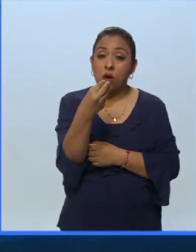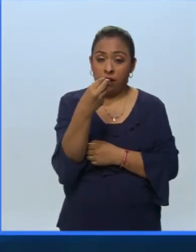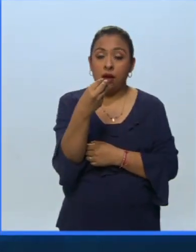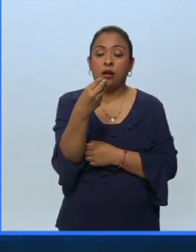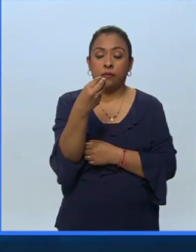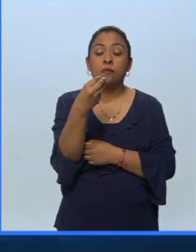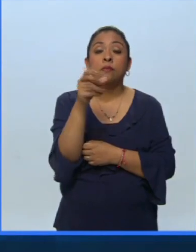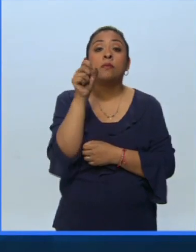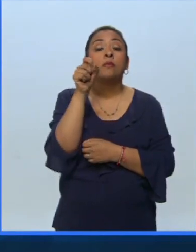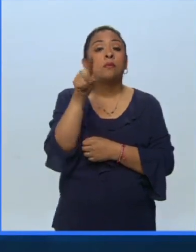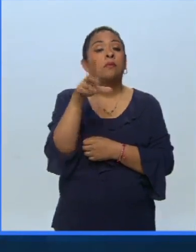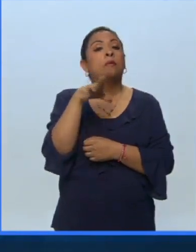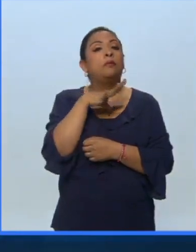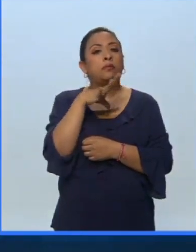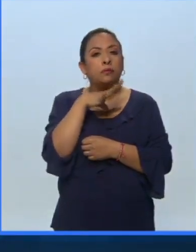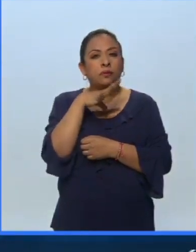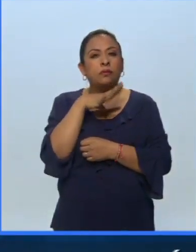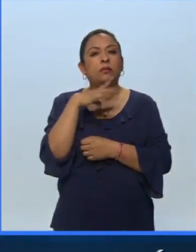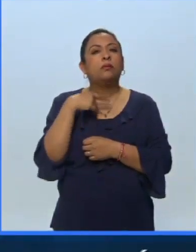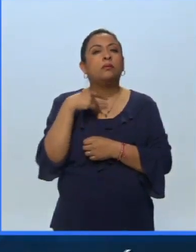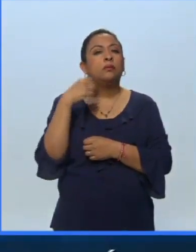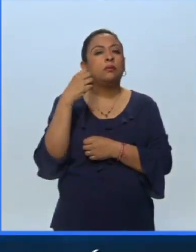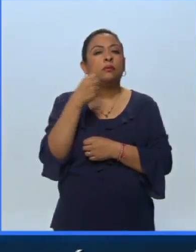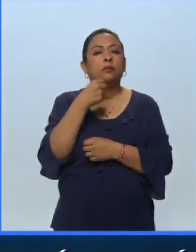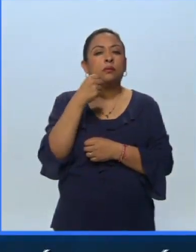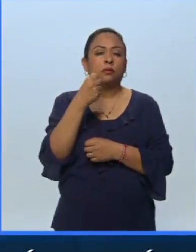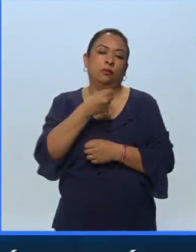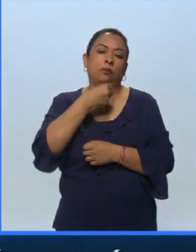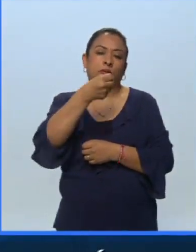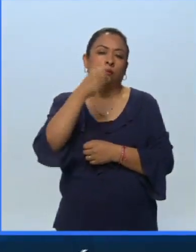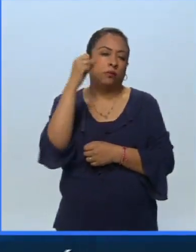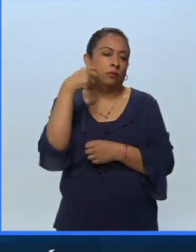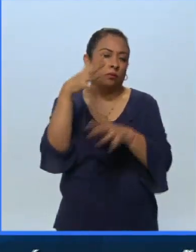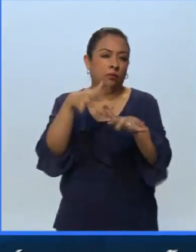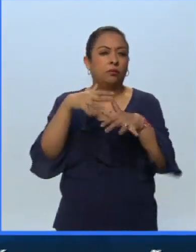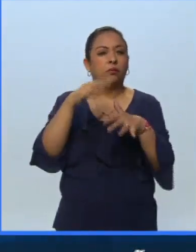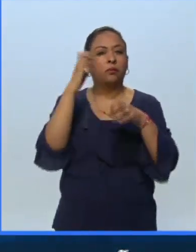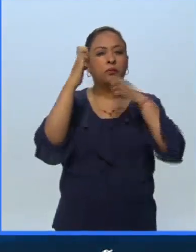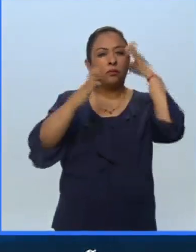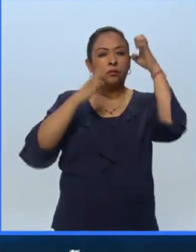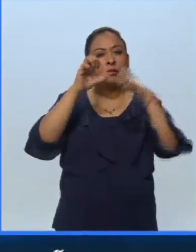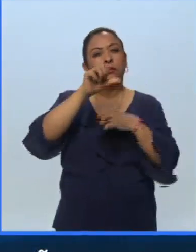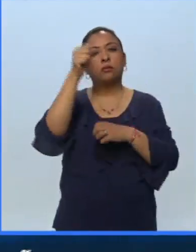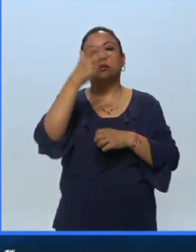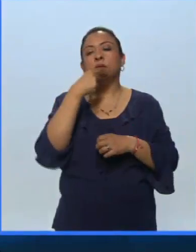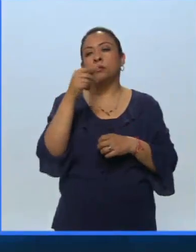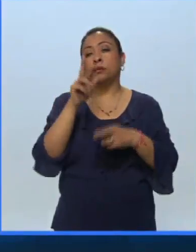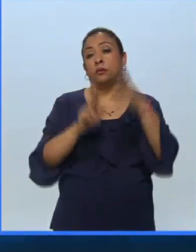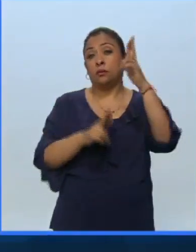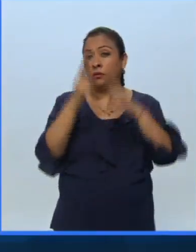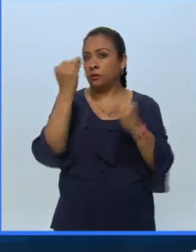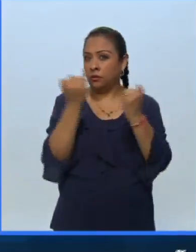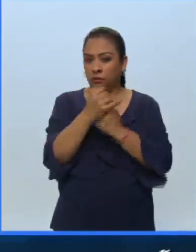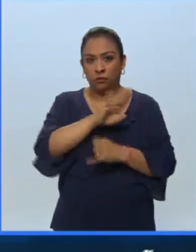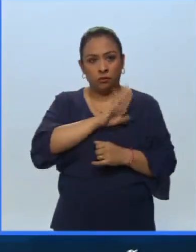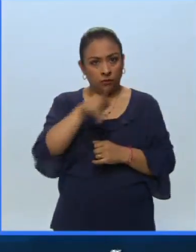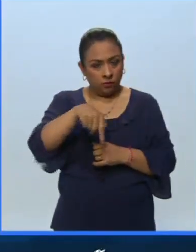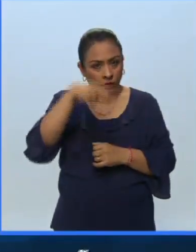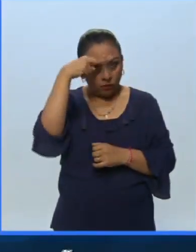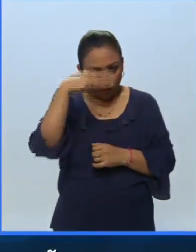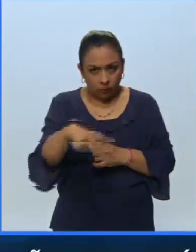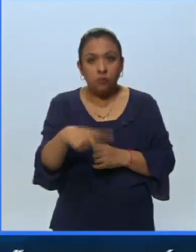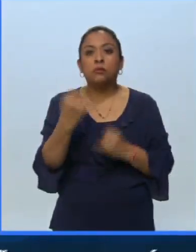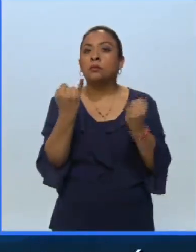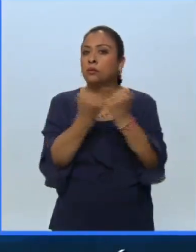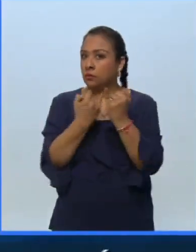también hubo una conferencia y una exposición de otro gran revolucionario que también murió en México y que fue